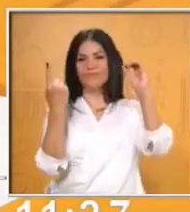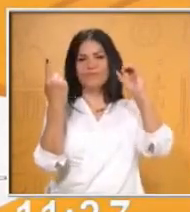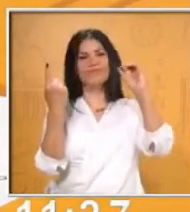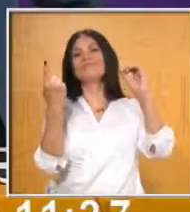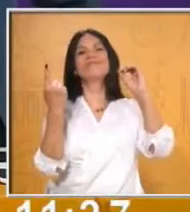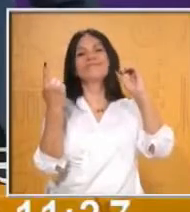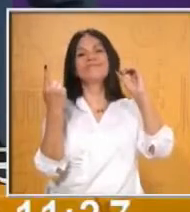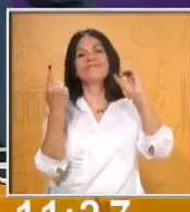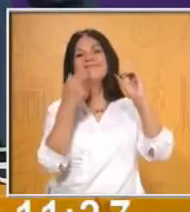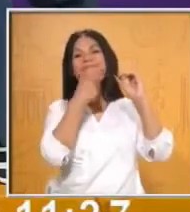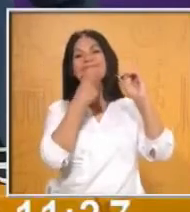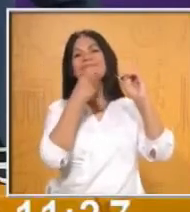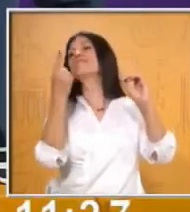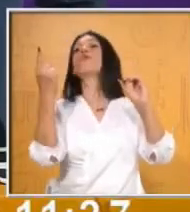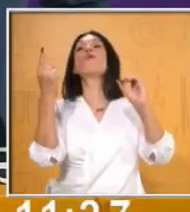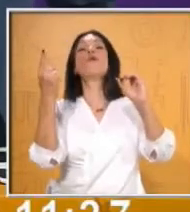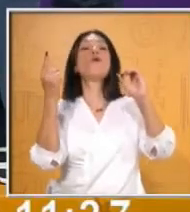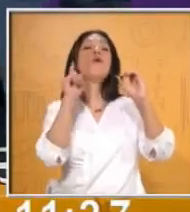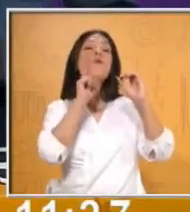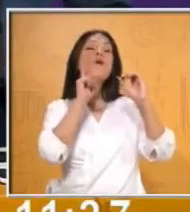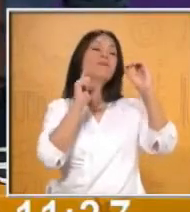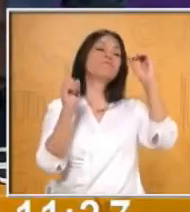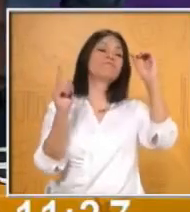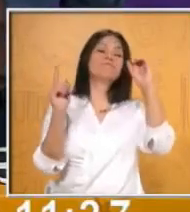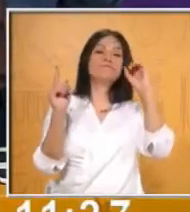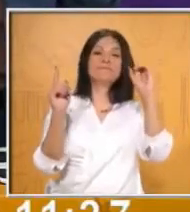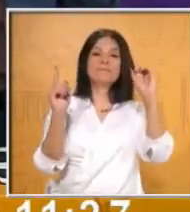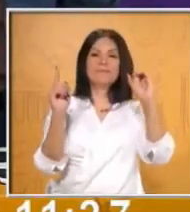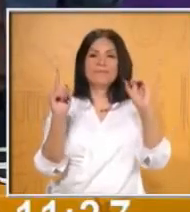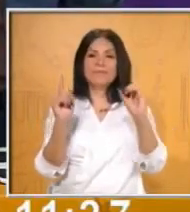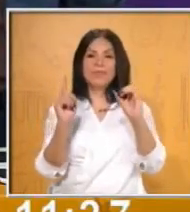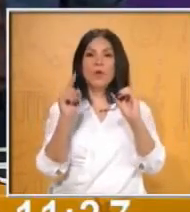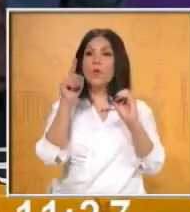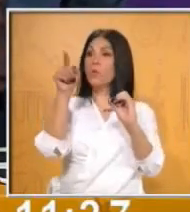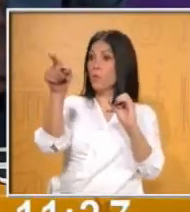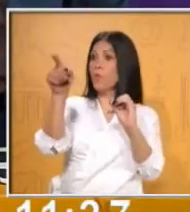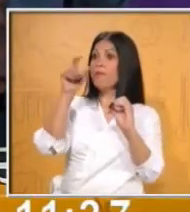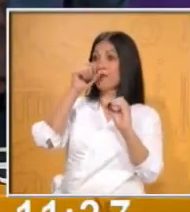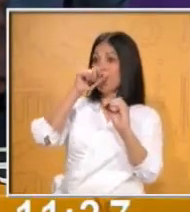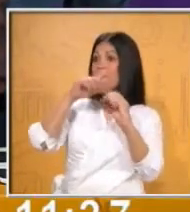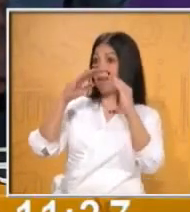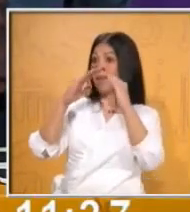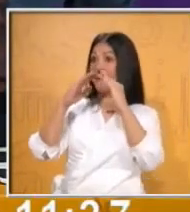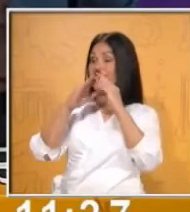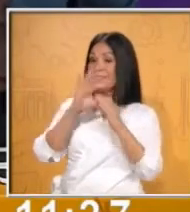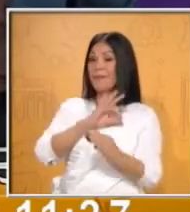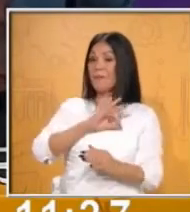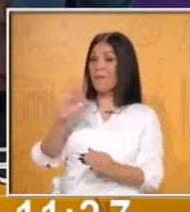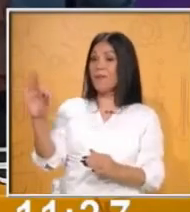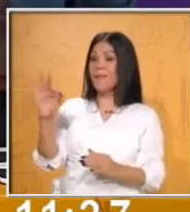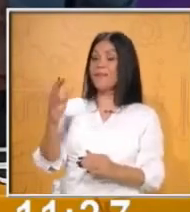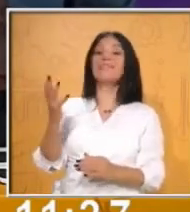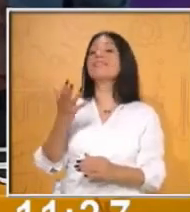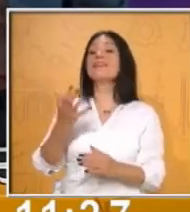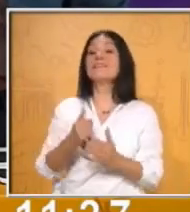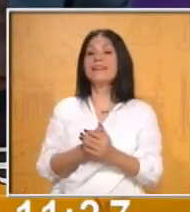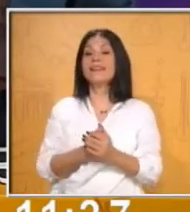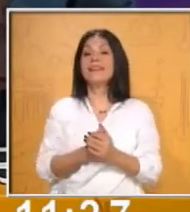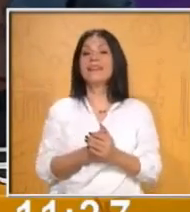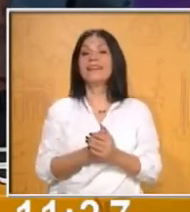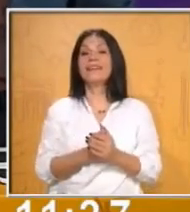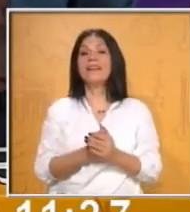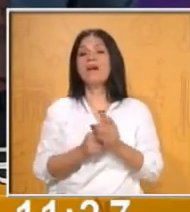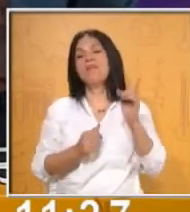dio su primer vuelta. Ok. Así tú puedes continuar jugando. ¿Qué es lo que vamos a realizar? Ahorita, pues, ya me ganó el maestro